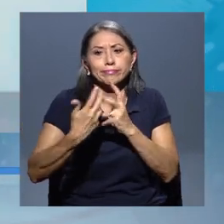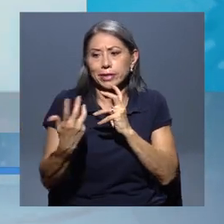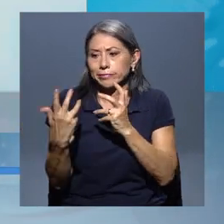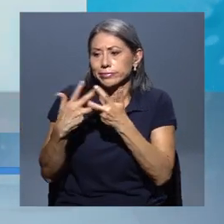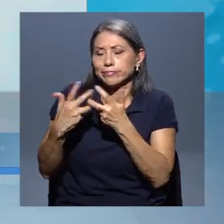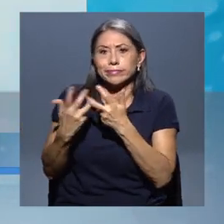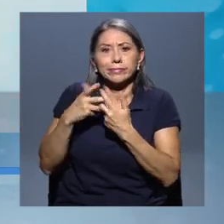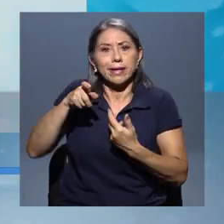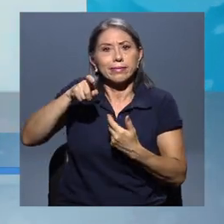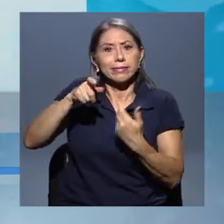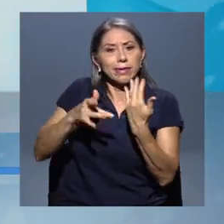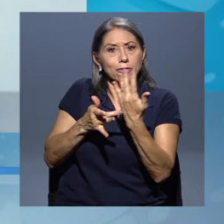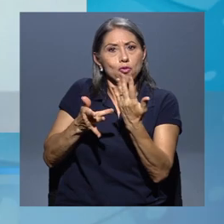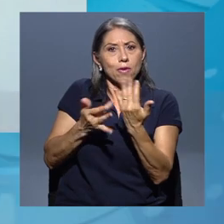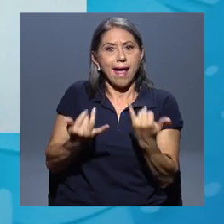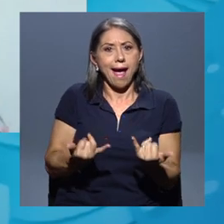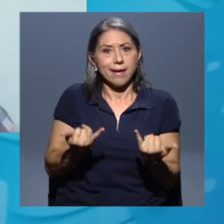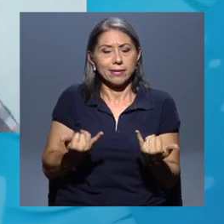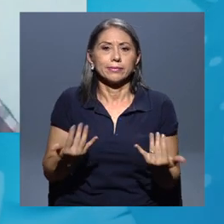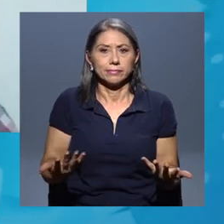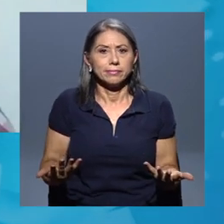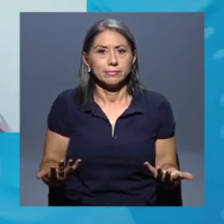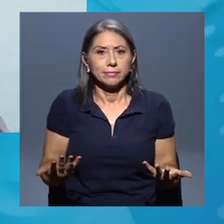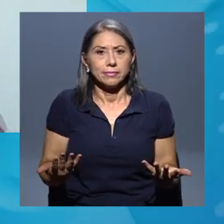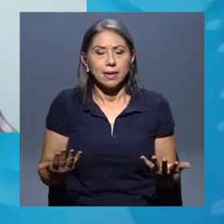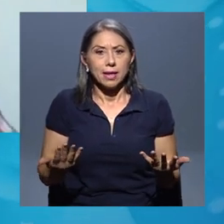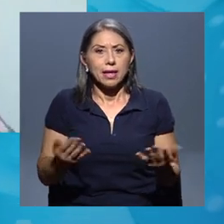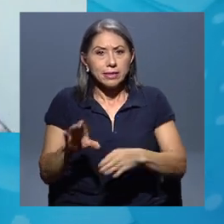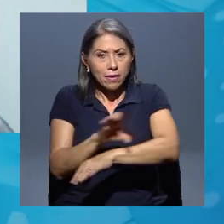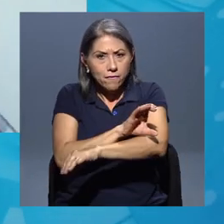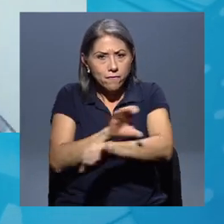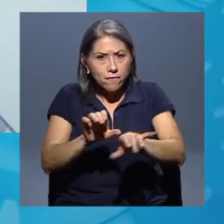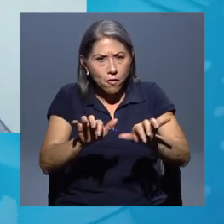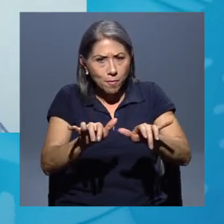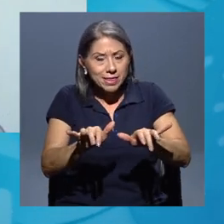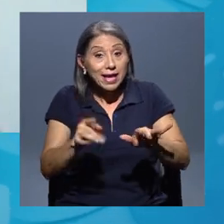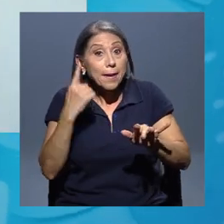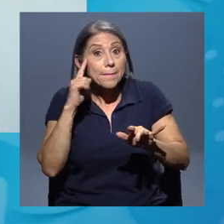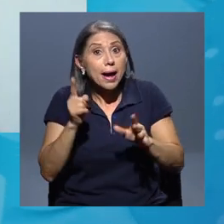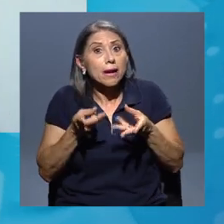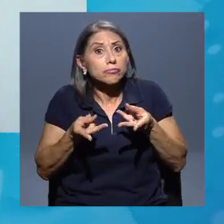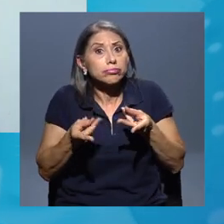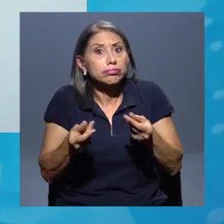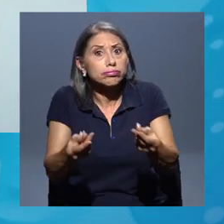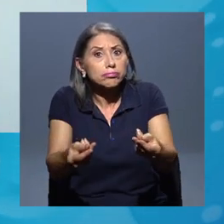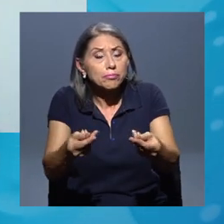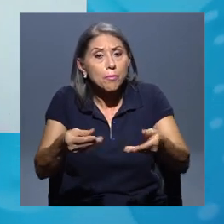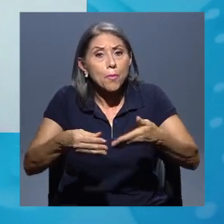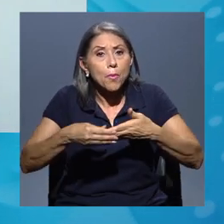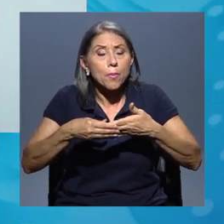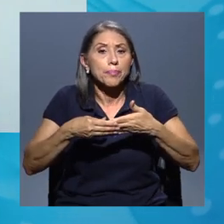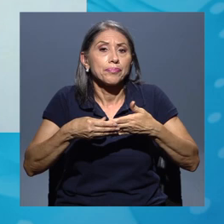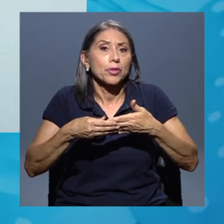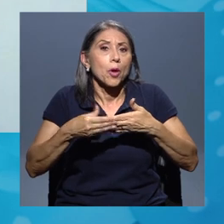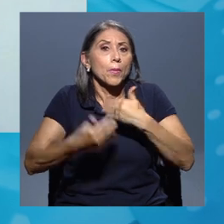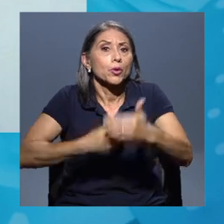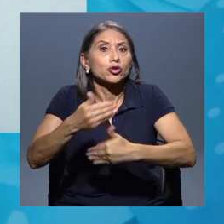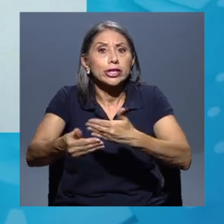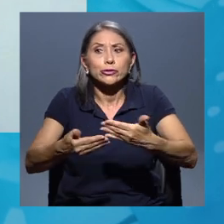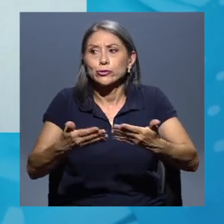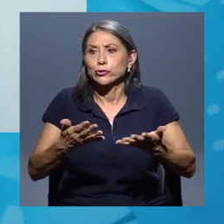actuales de informática para agilizar procesos, flexibilizar